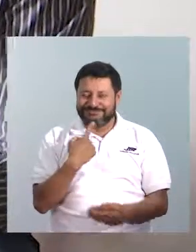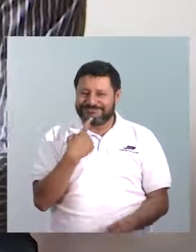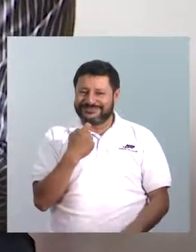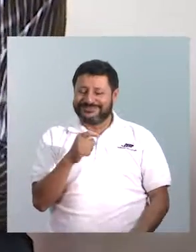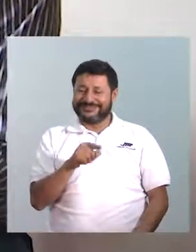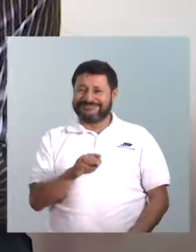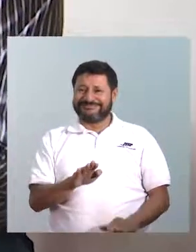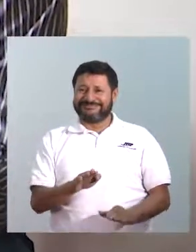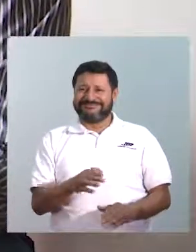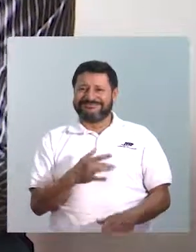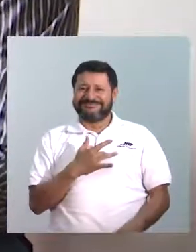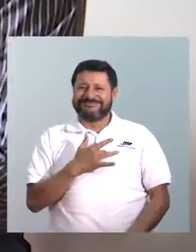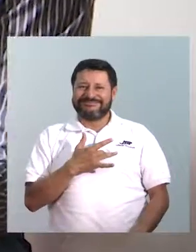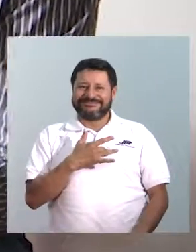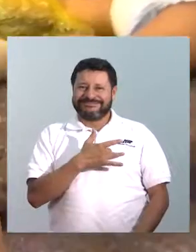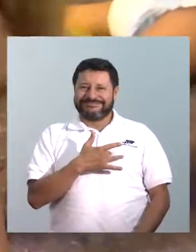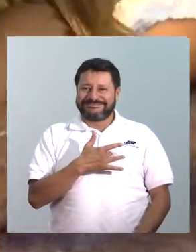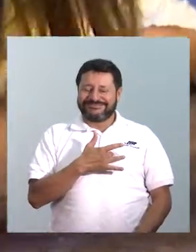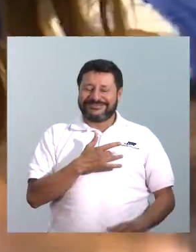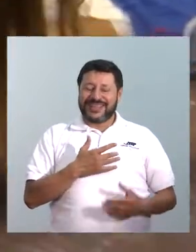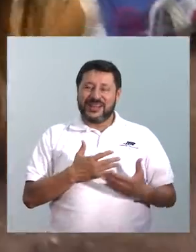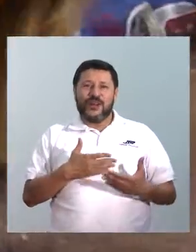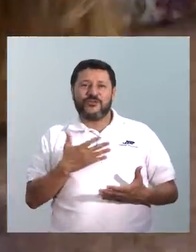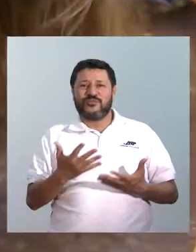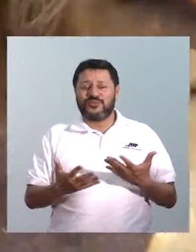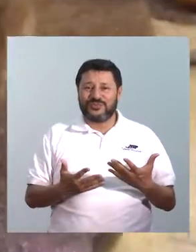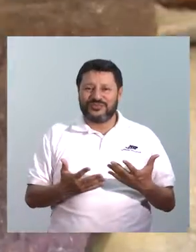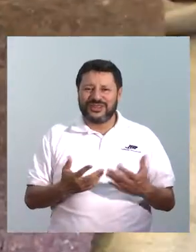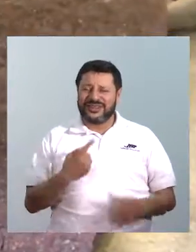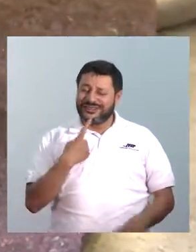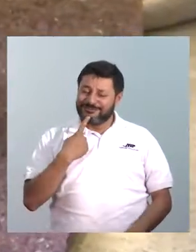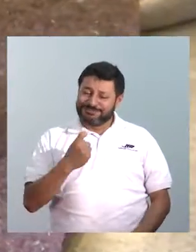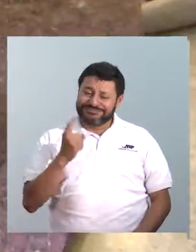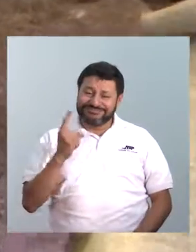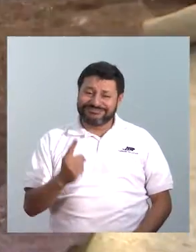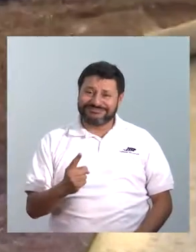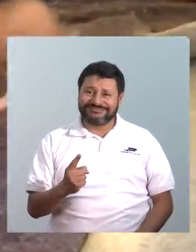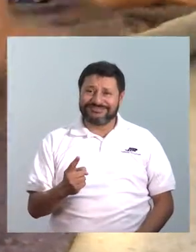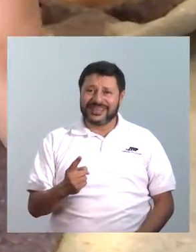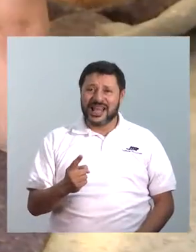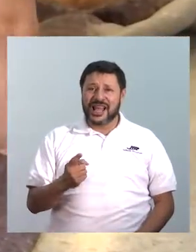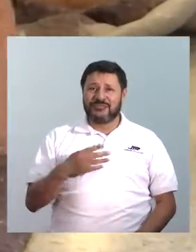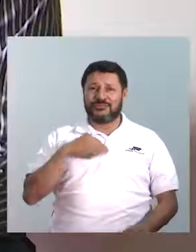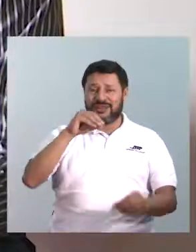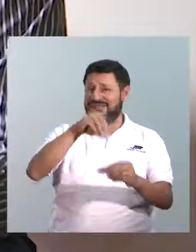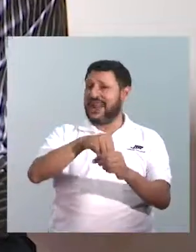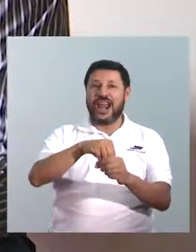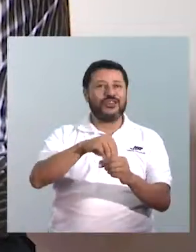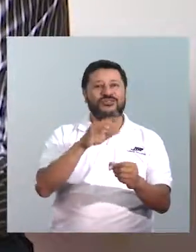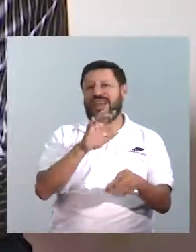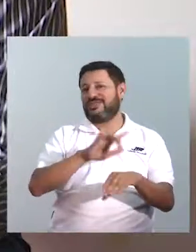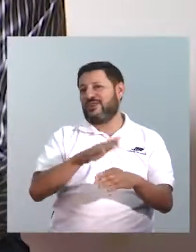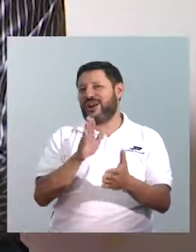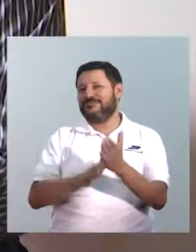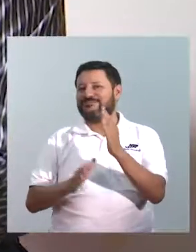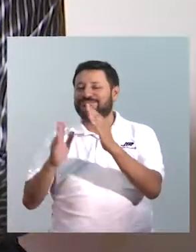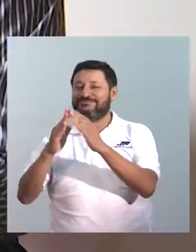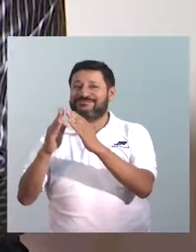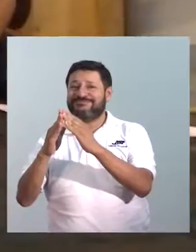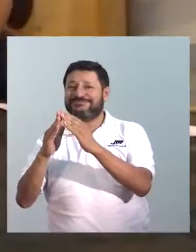duro. Son dos sentimientos encontrados, es duro porque no va a estar más en el grupo,